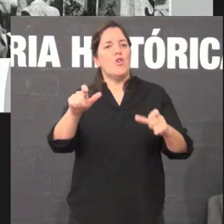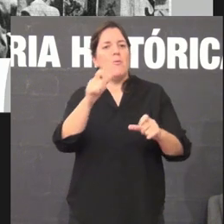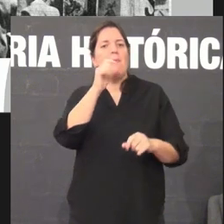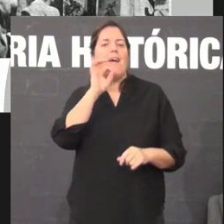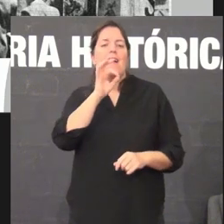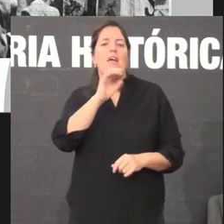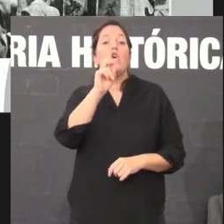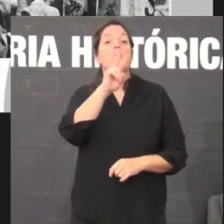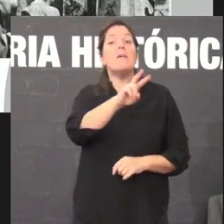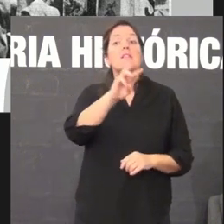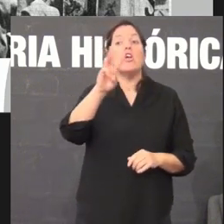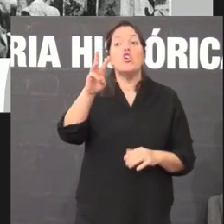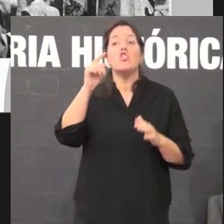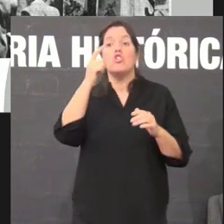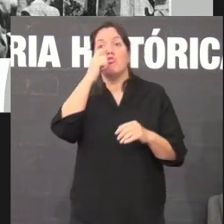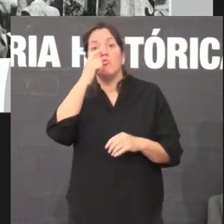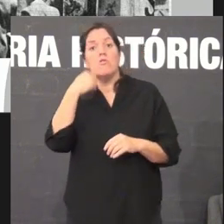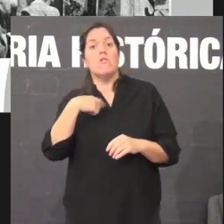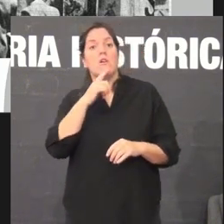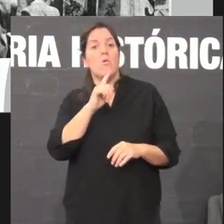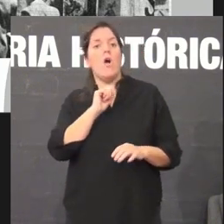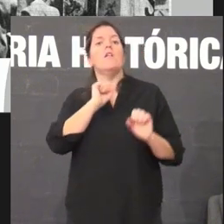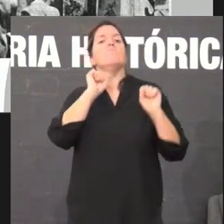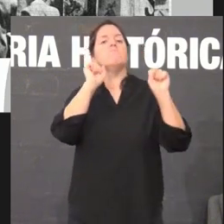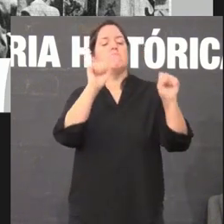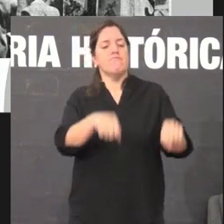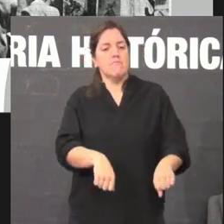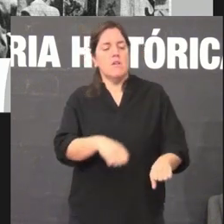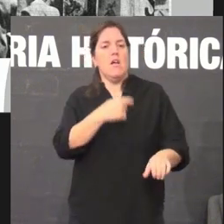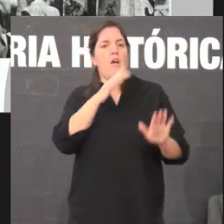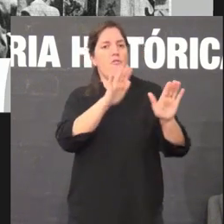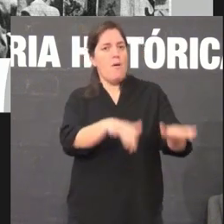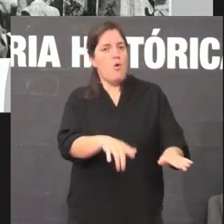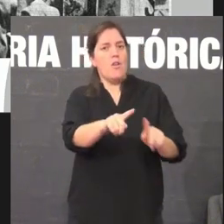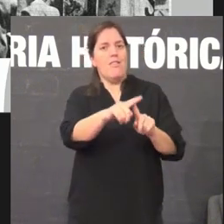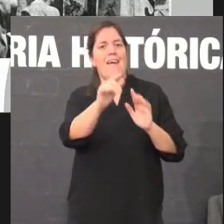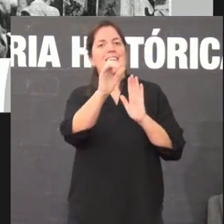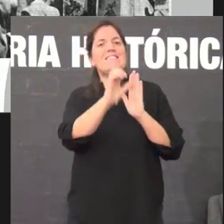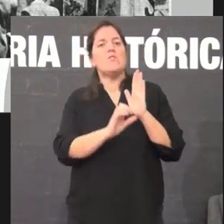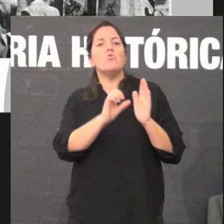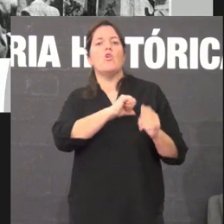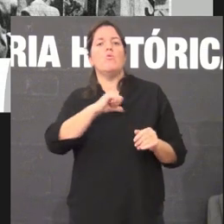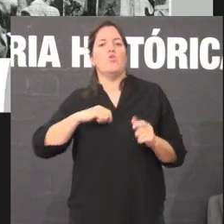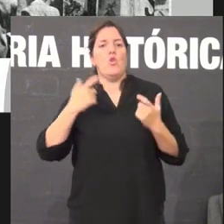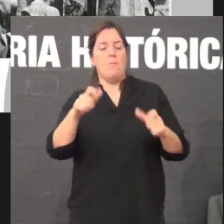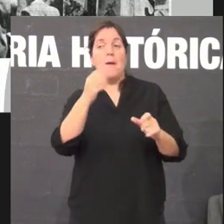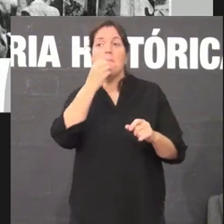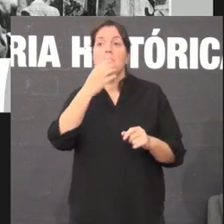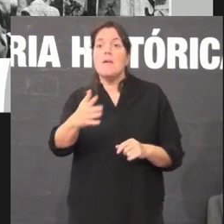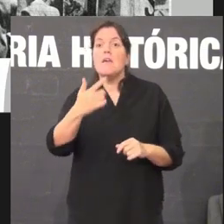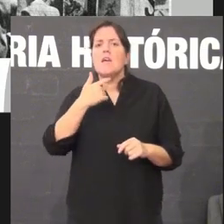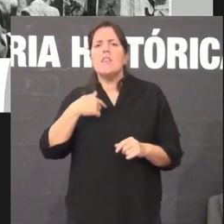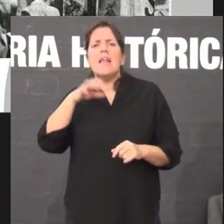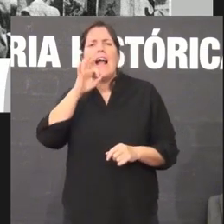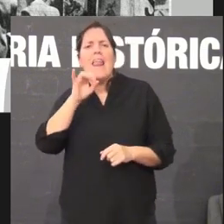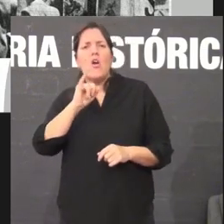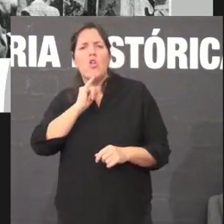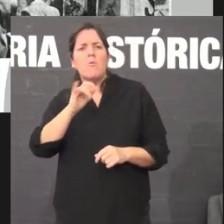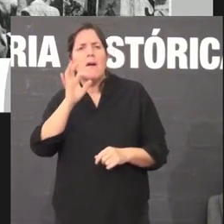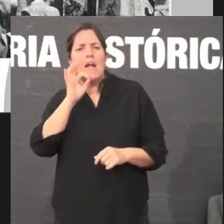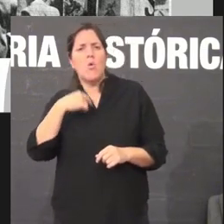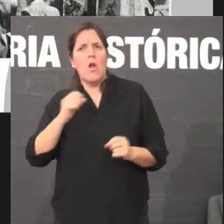se realizara o plebiscito a favor deste Estatuto de Autonomía. Temos que ter presente que o galego ainda non era oficial